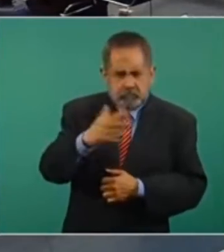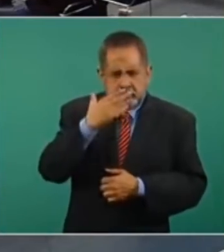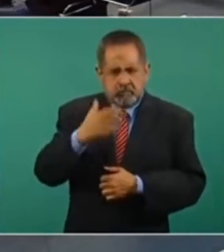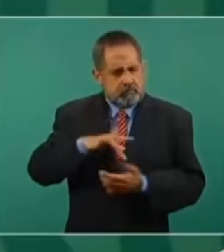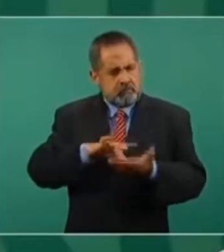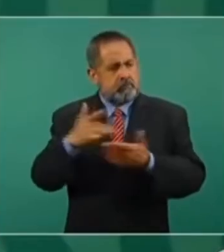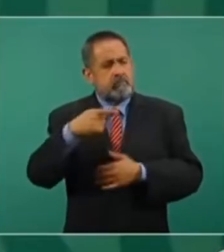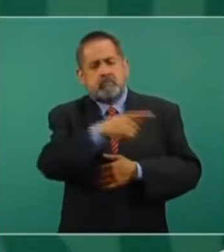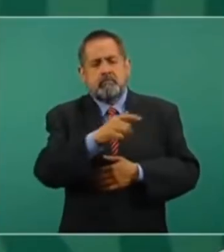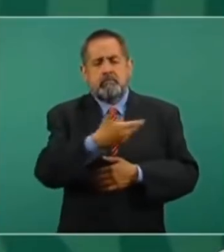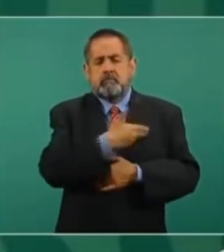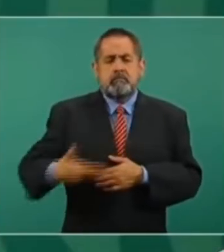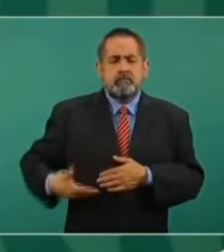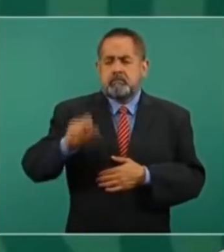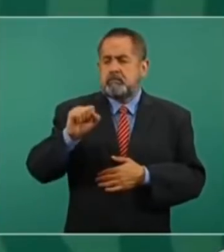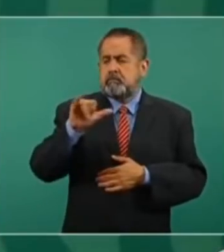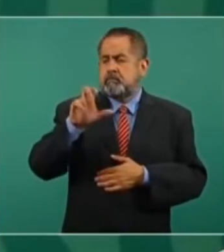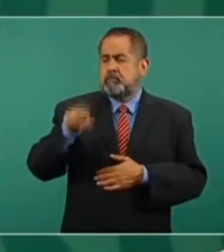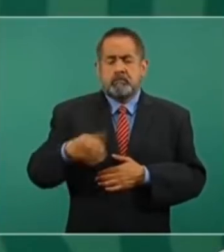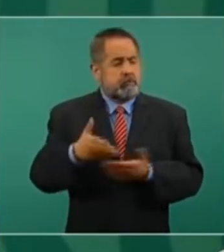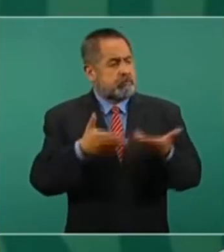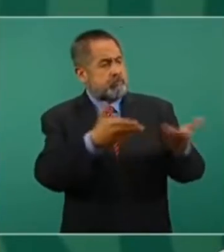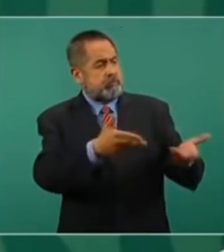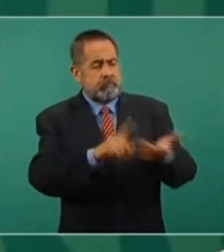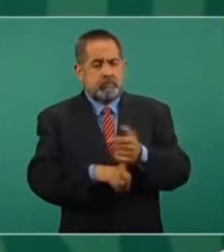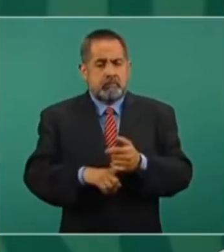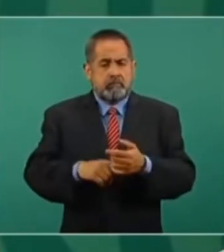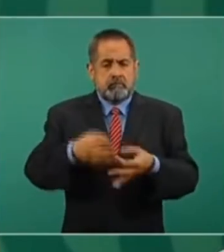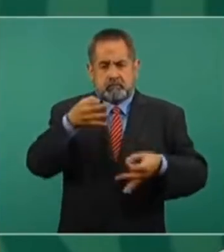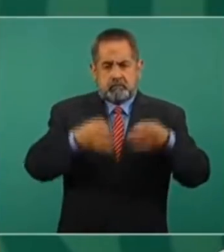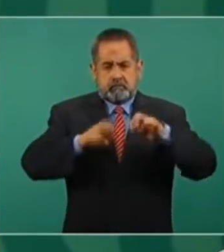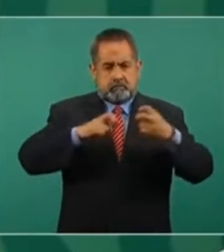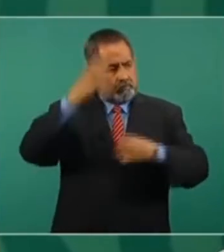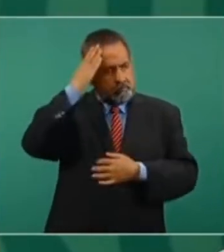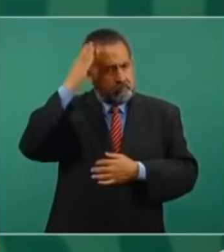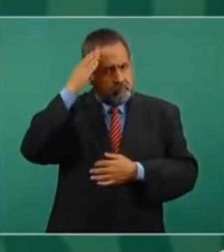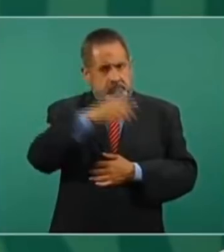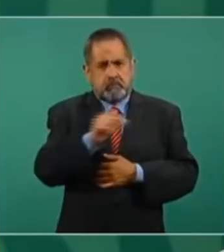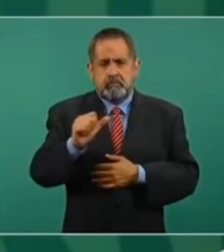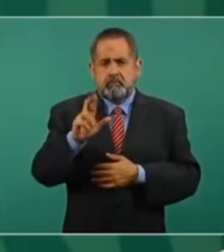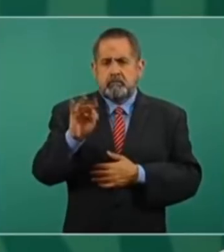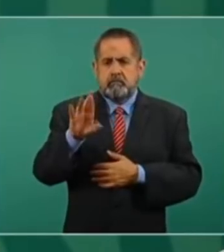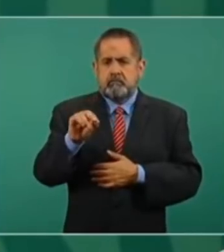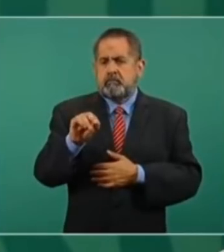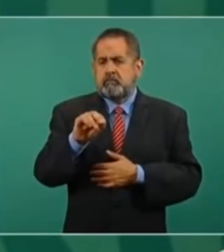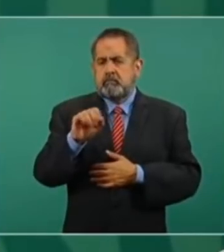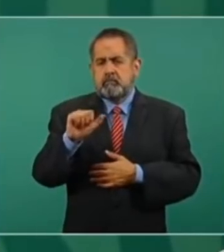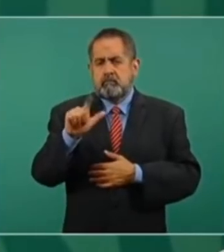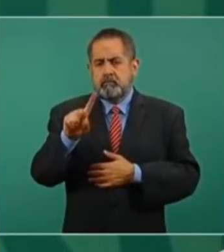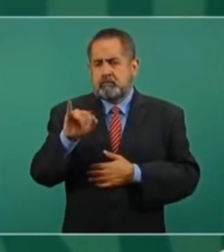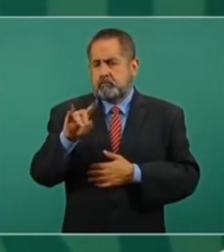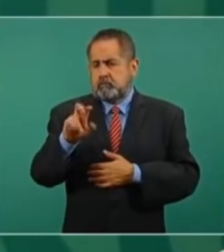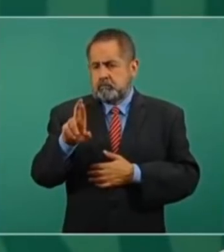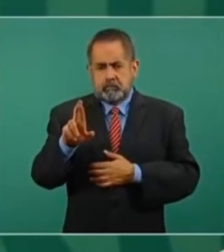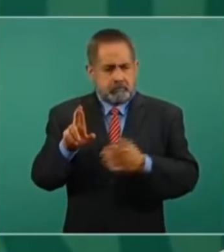de la Suprema Corte, al ministro Arturo Saldívar, porque